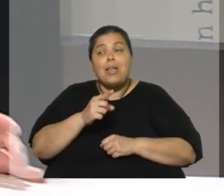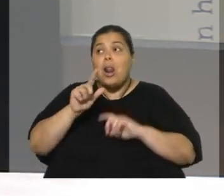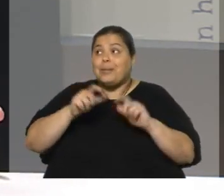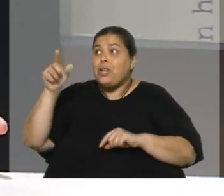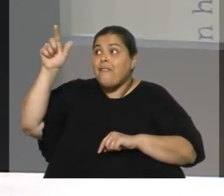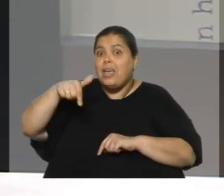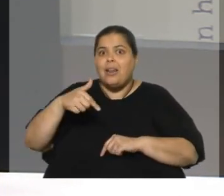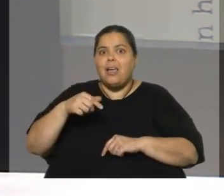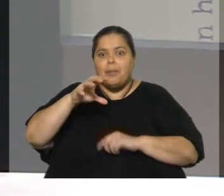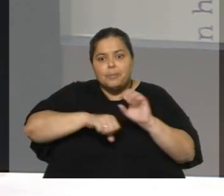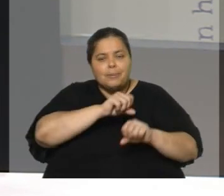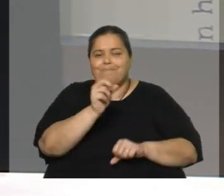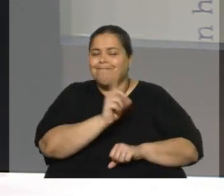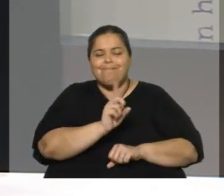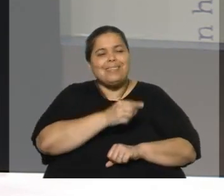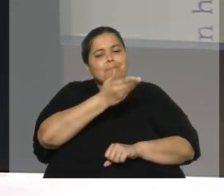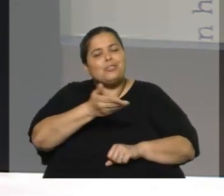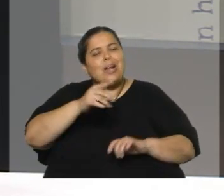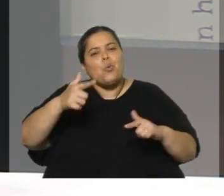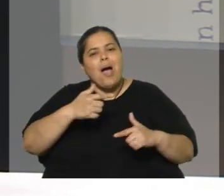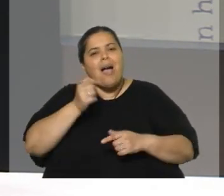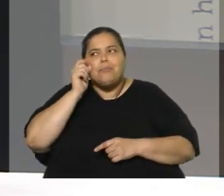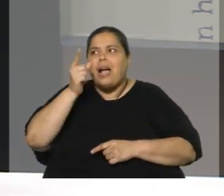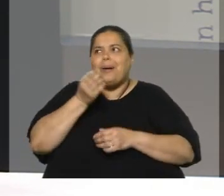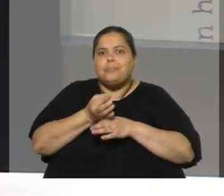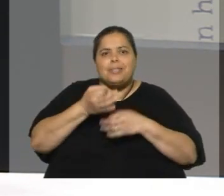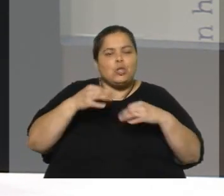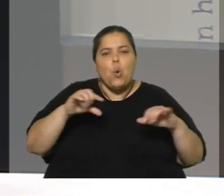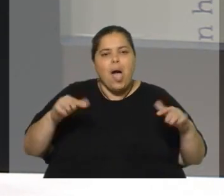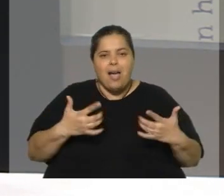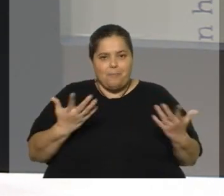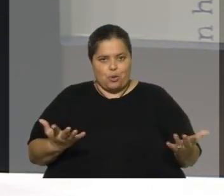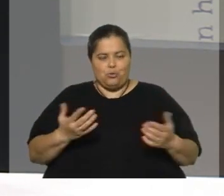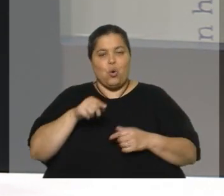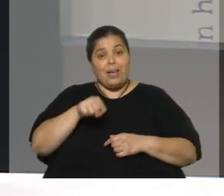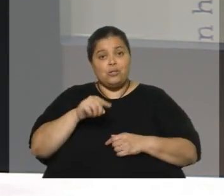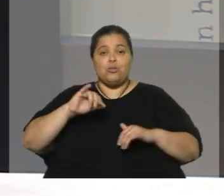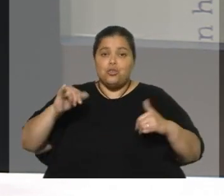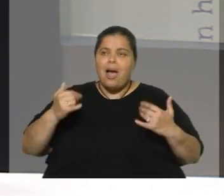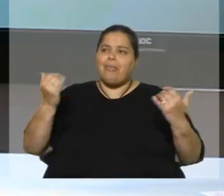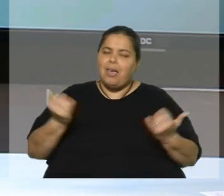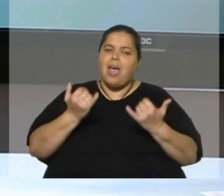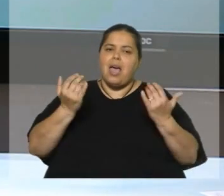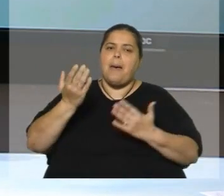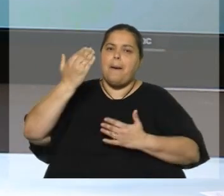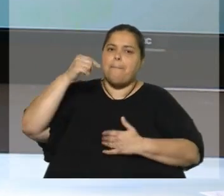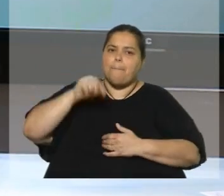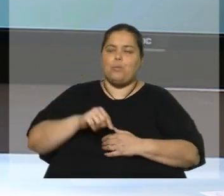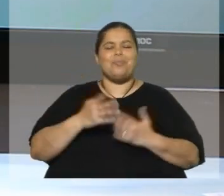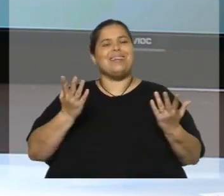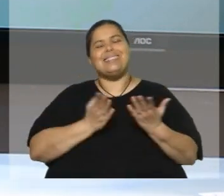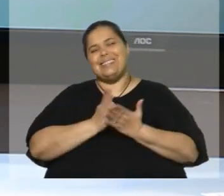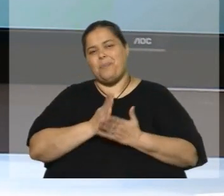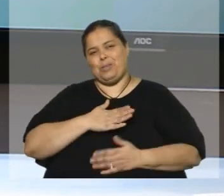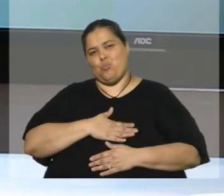buscan cosas que no hay. Calificaciones que no hay. Claro. Entonces estamos en eso. Y hace tiempo que estamos con eso. Ignacio, siempre es un